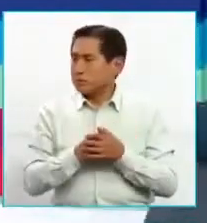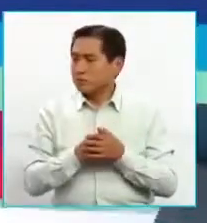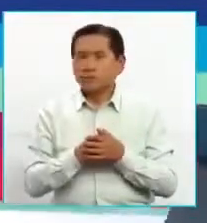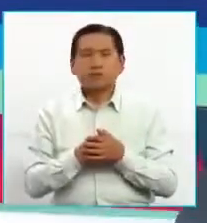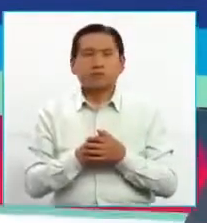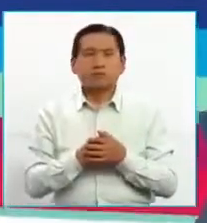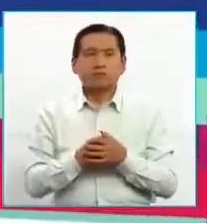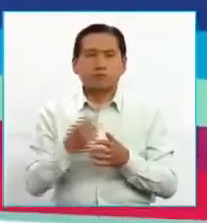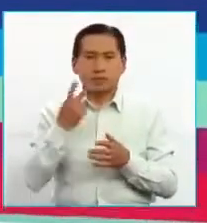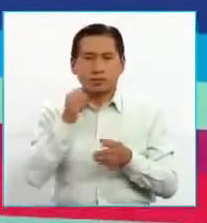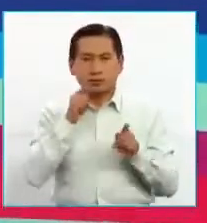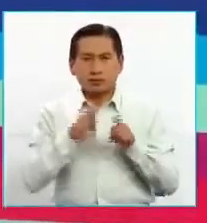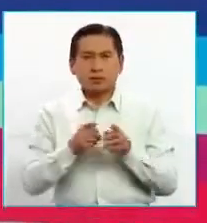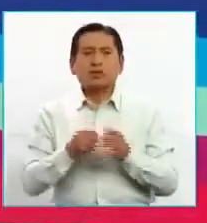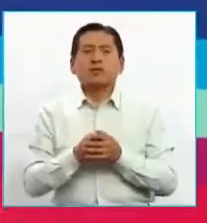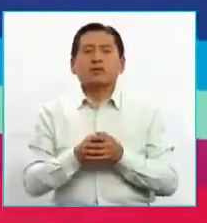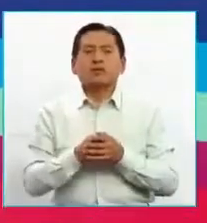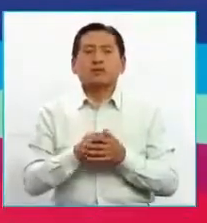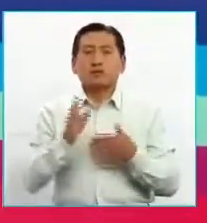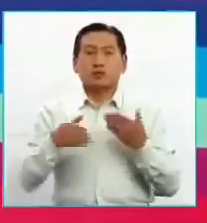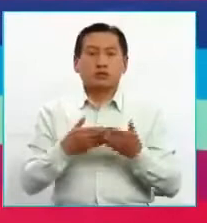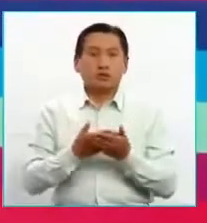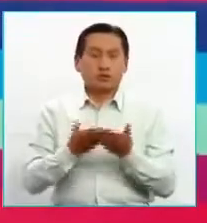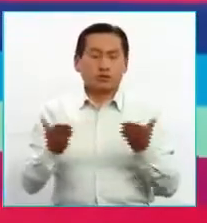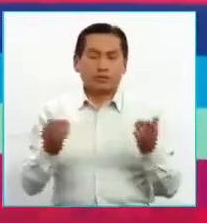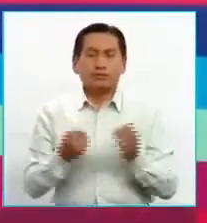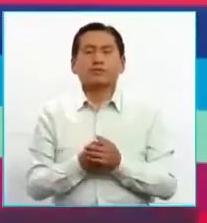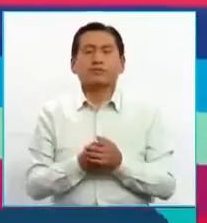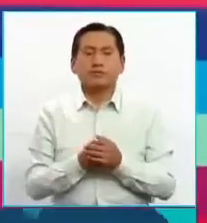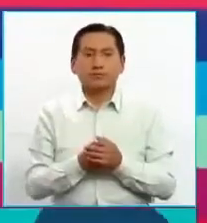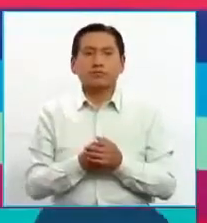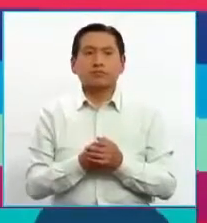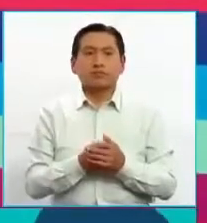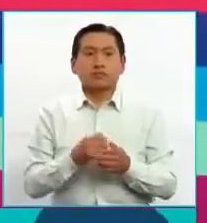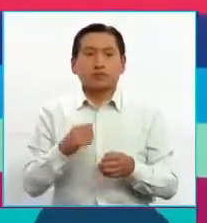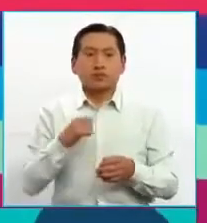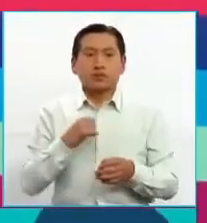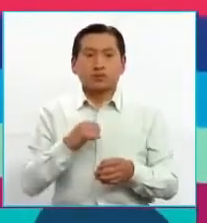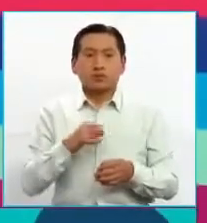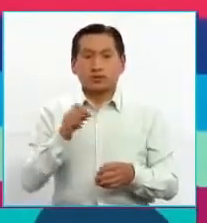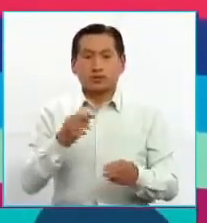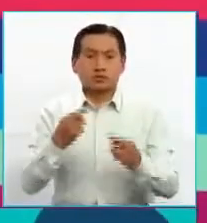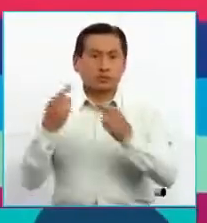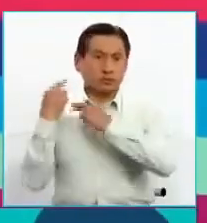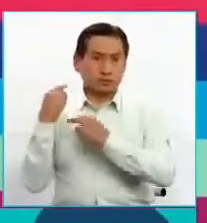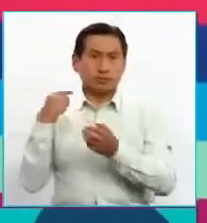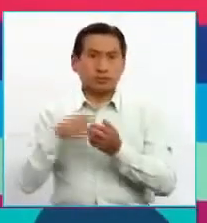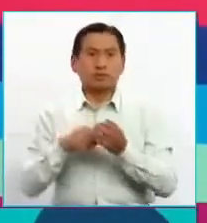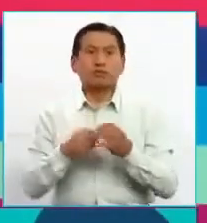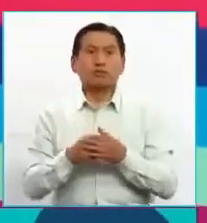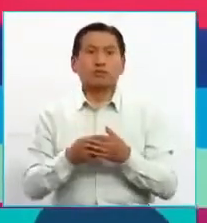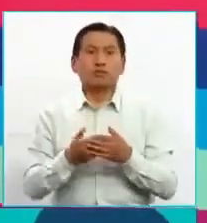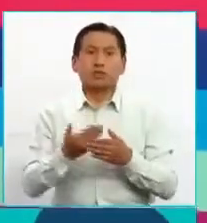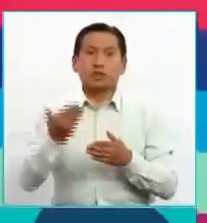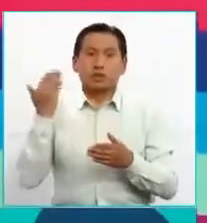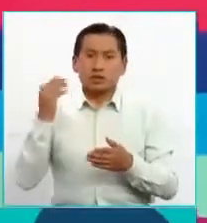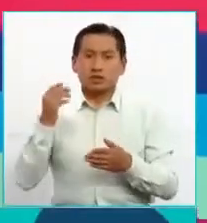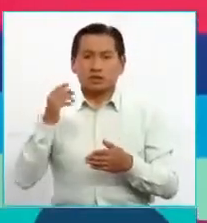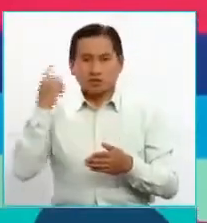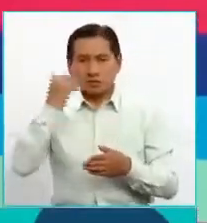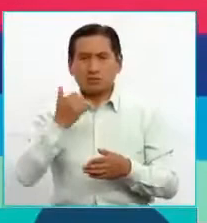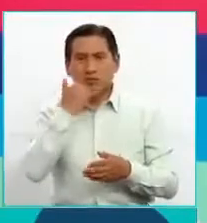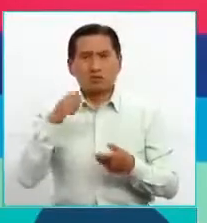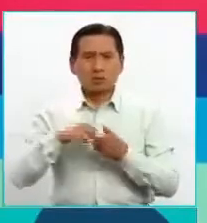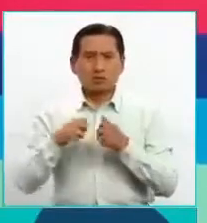A ver, hermana periodista, para la opinión pública también, yo no lo voy a asumir las responsabilidades que han hecho en la anterior gestión.